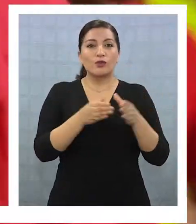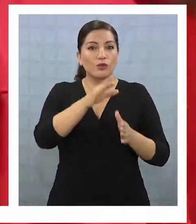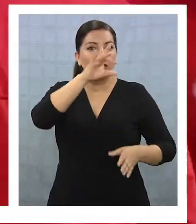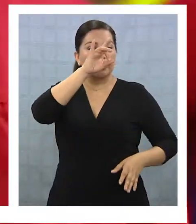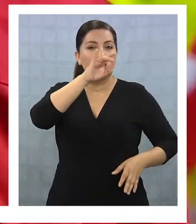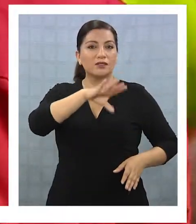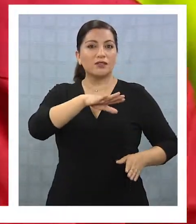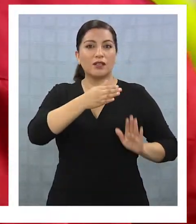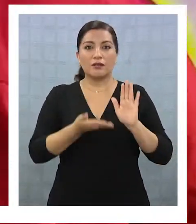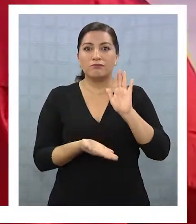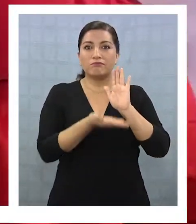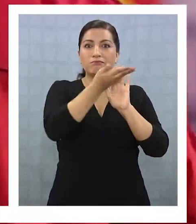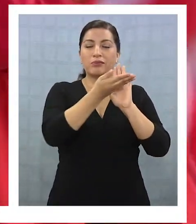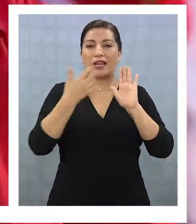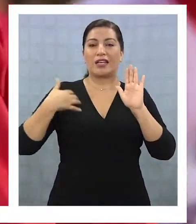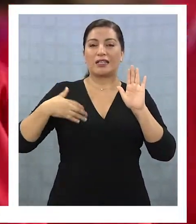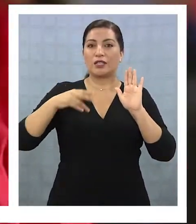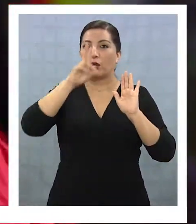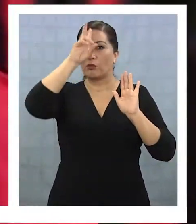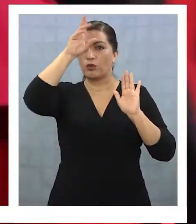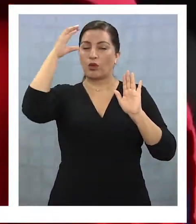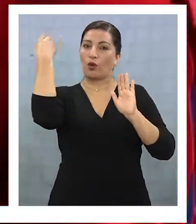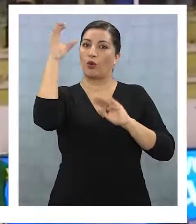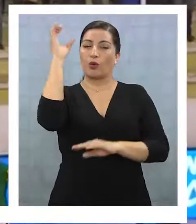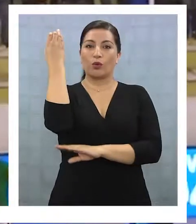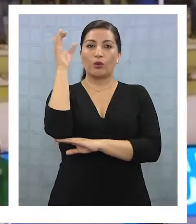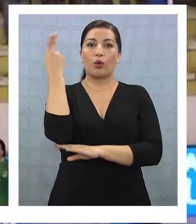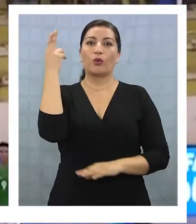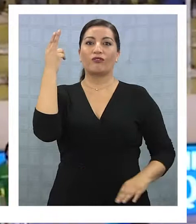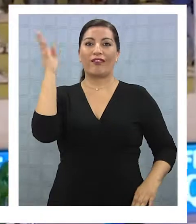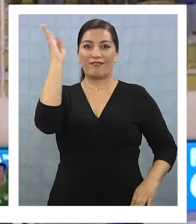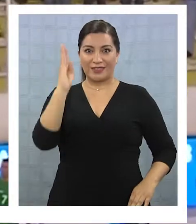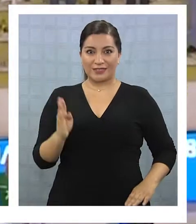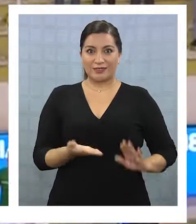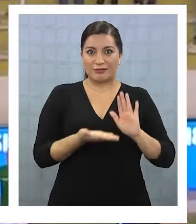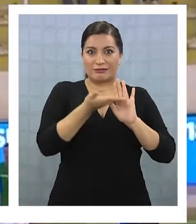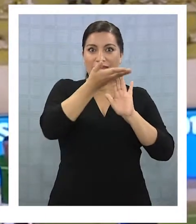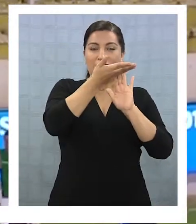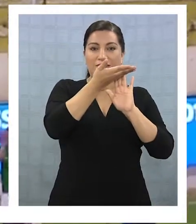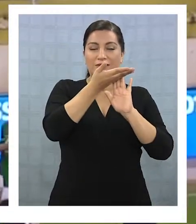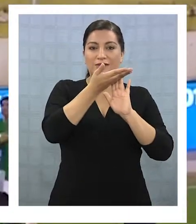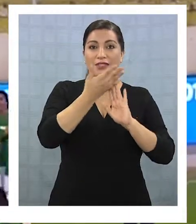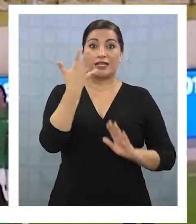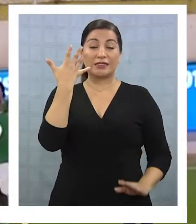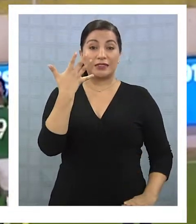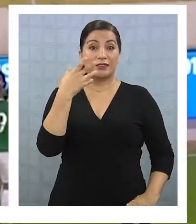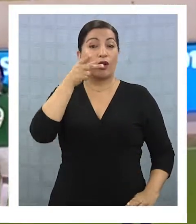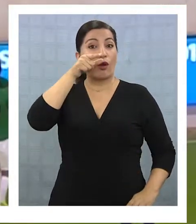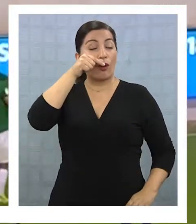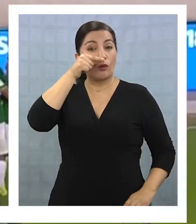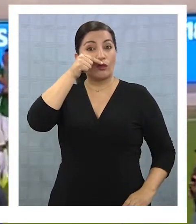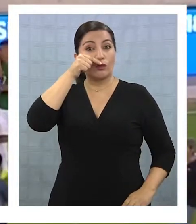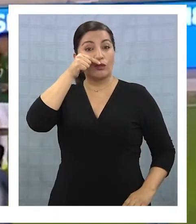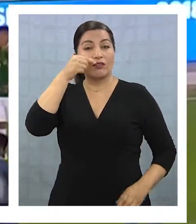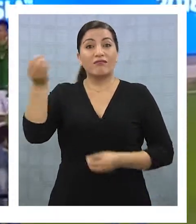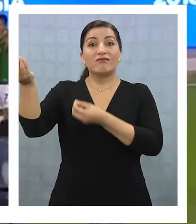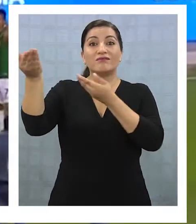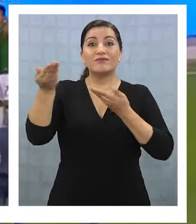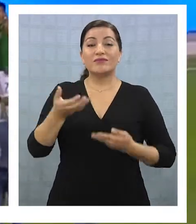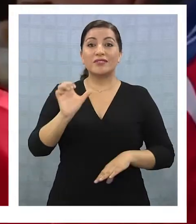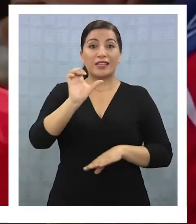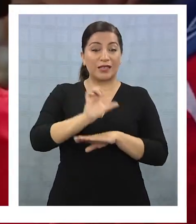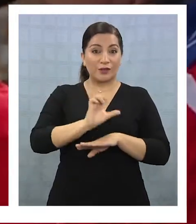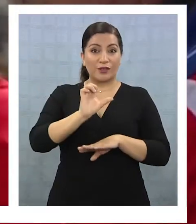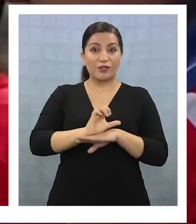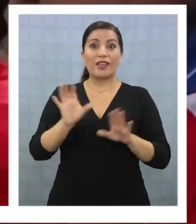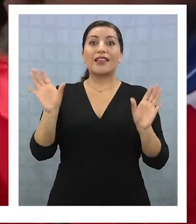chilena es superada por Argentina, Perú, Colombia, Uruguay y Brasil. El 5 de octubre reciben Santiago a Ecuador, y